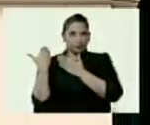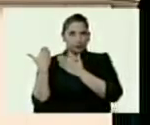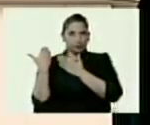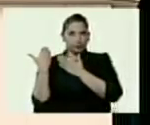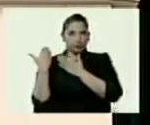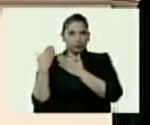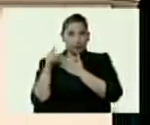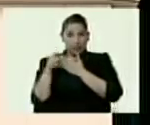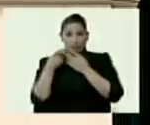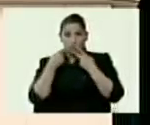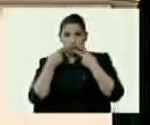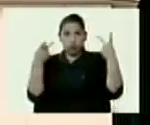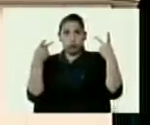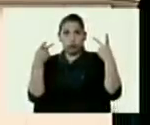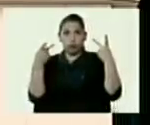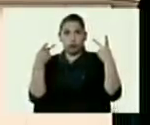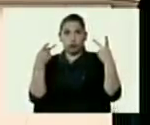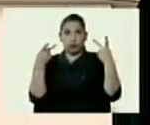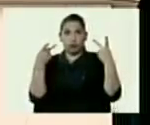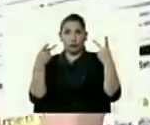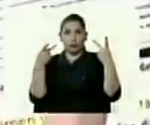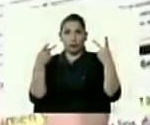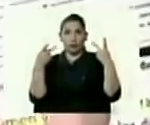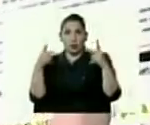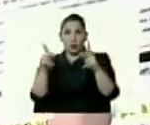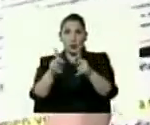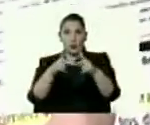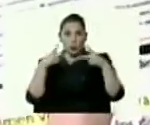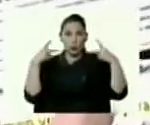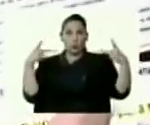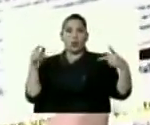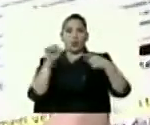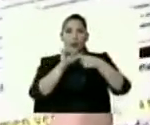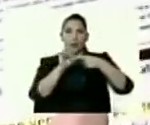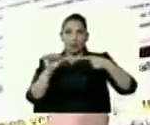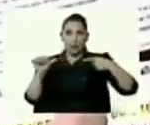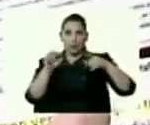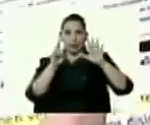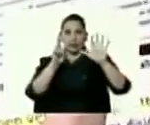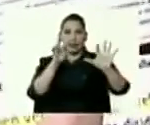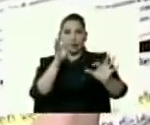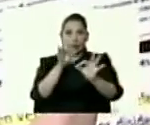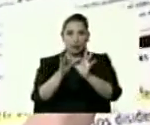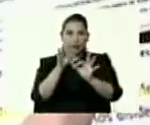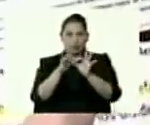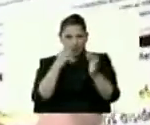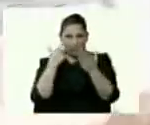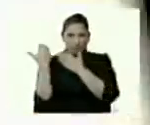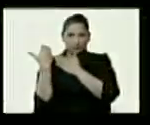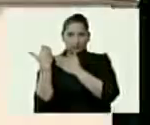el artículo publicado en la revista Semana del 7 de septiembre. ¿Lo ven?